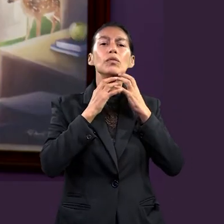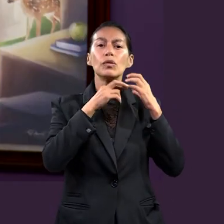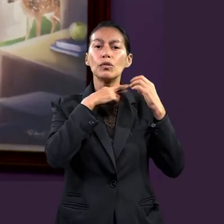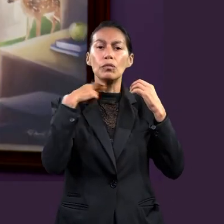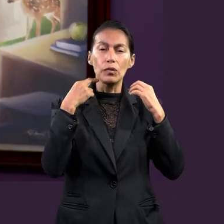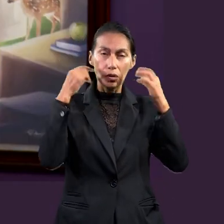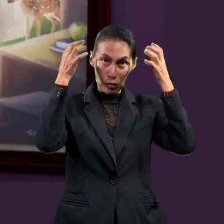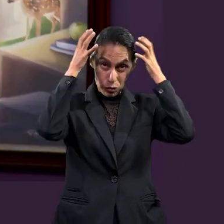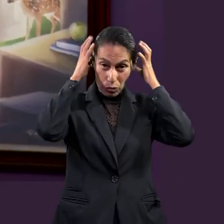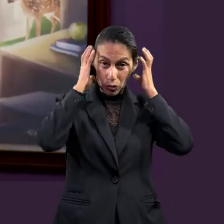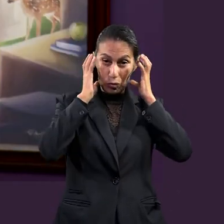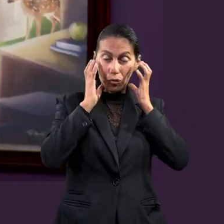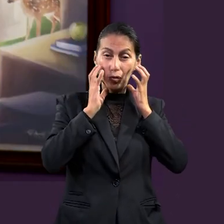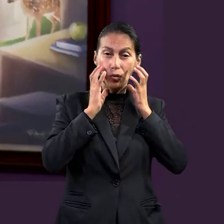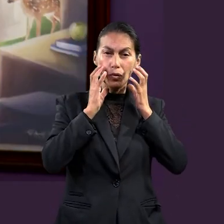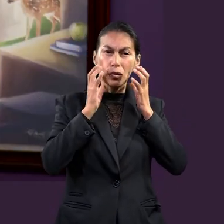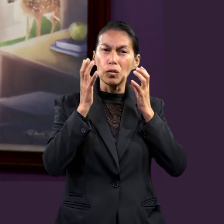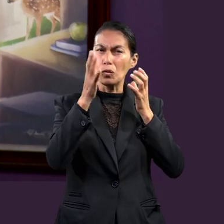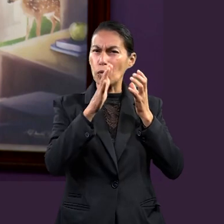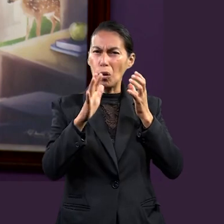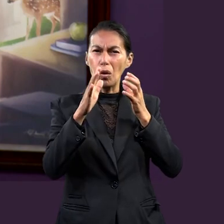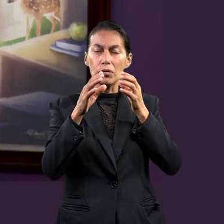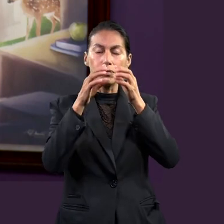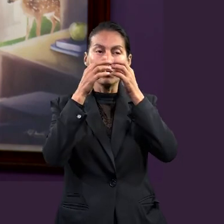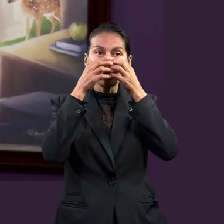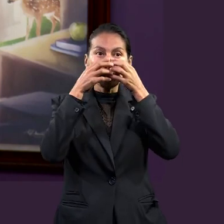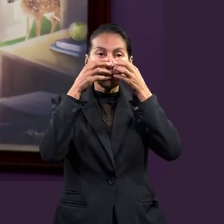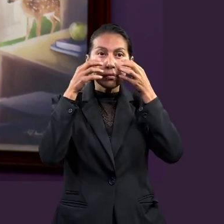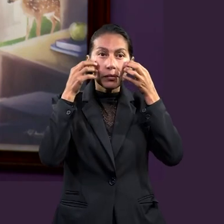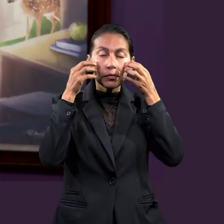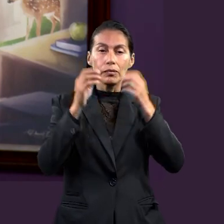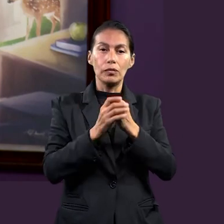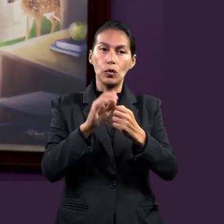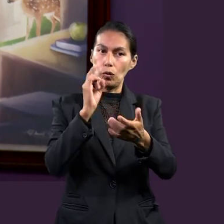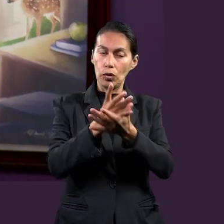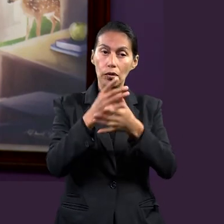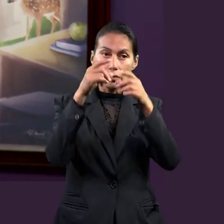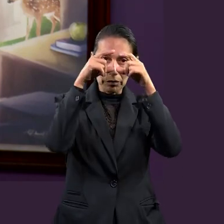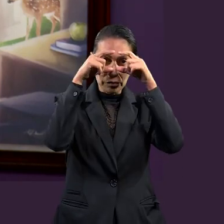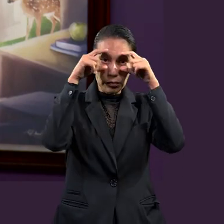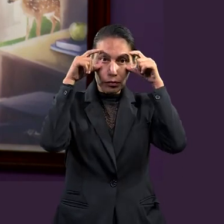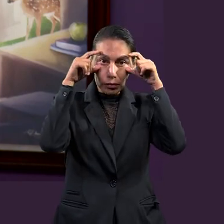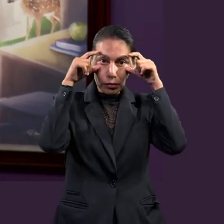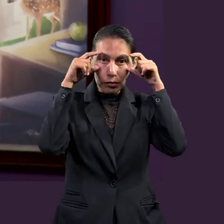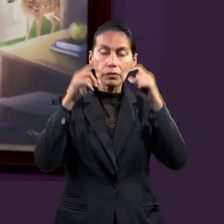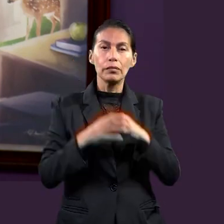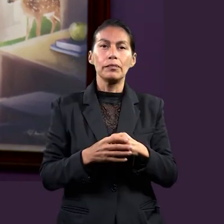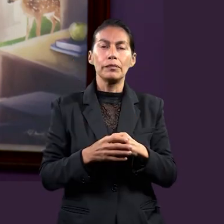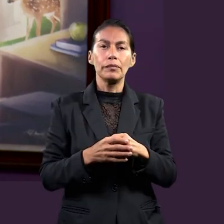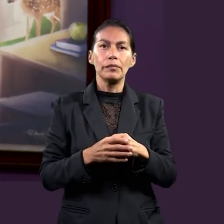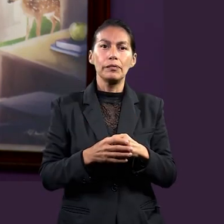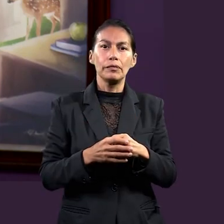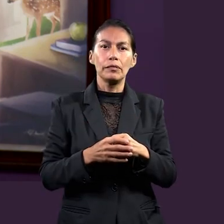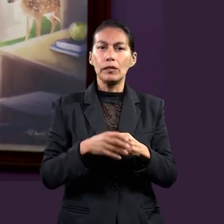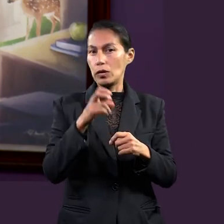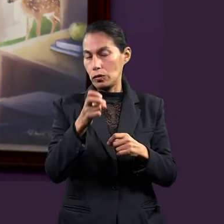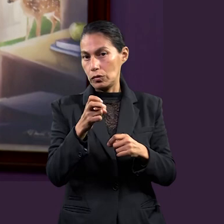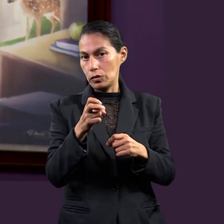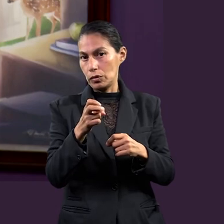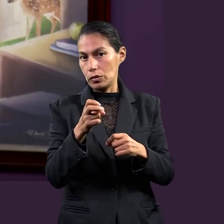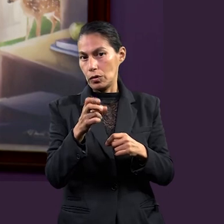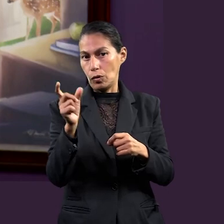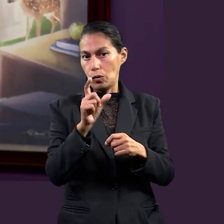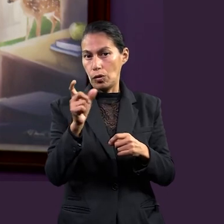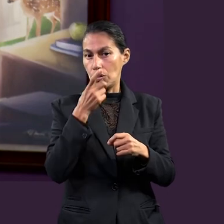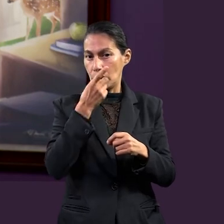el casco romano cubría absolutamente casi todo. O sea, cubría el cuello, las orejas, las mejillas, incluso la